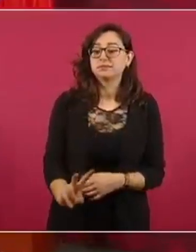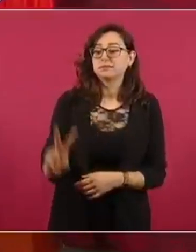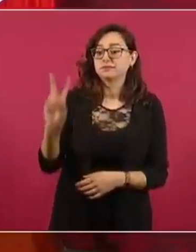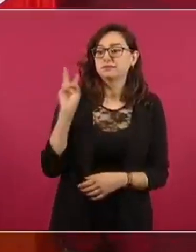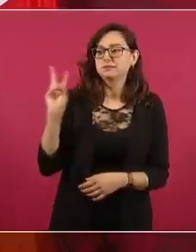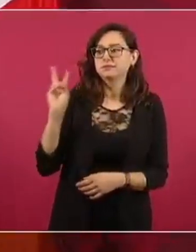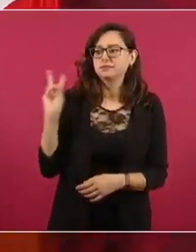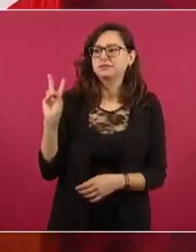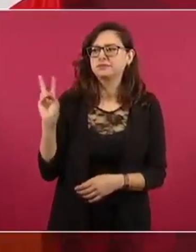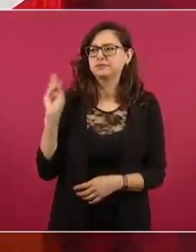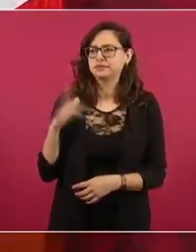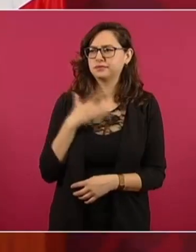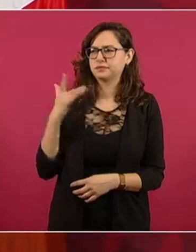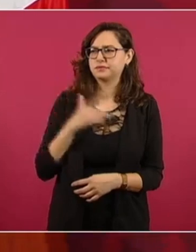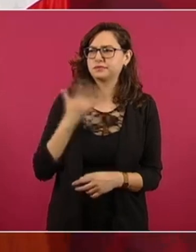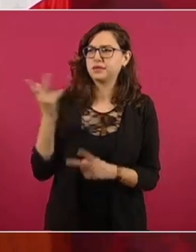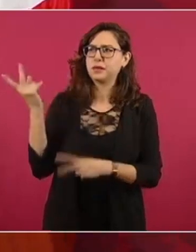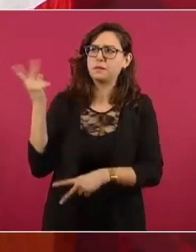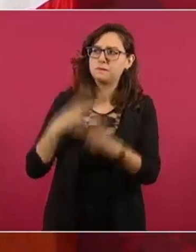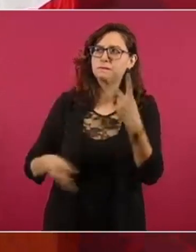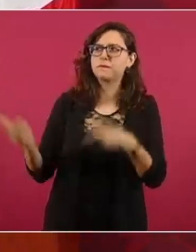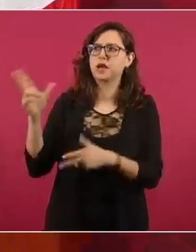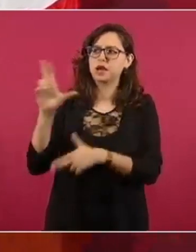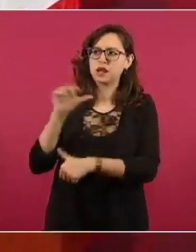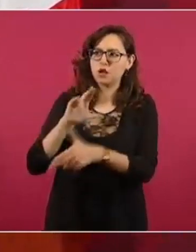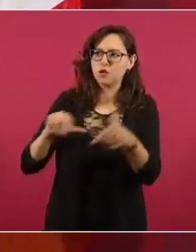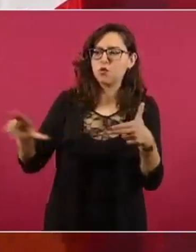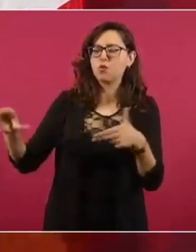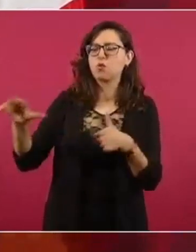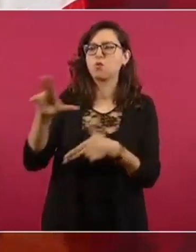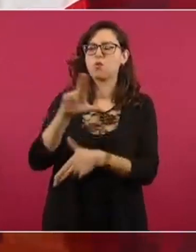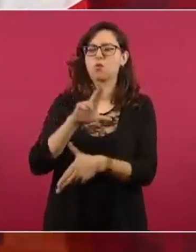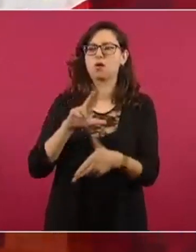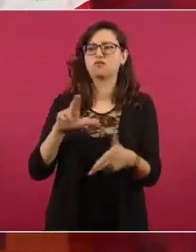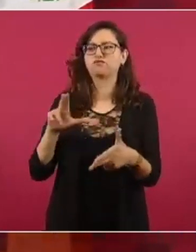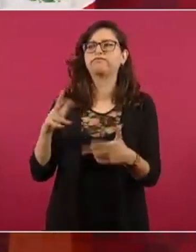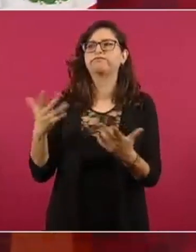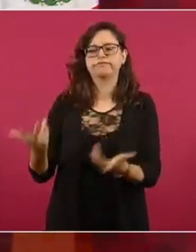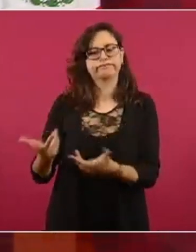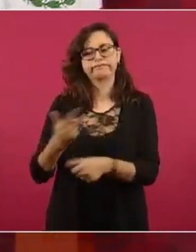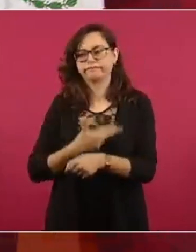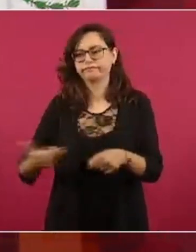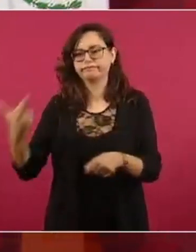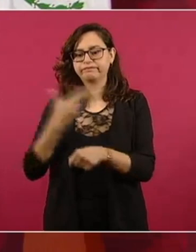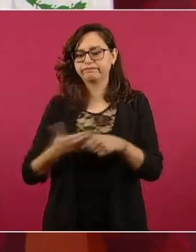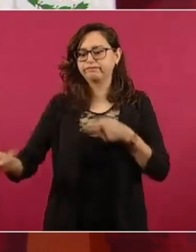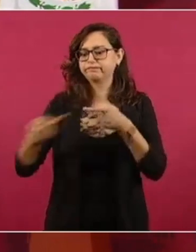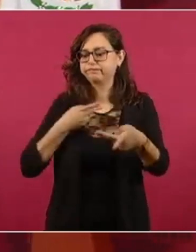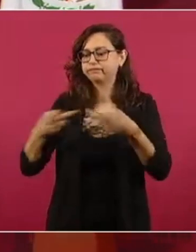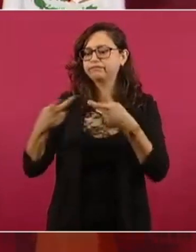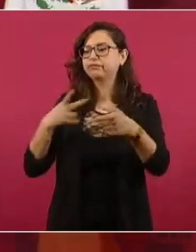este fenómeno y